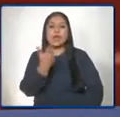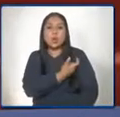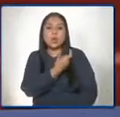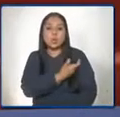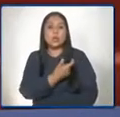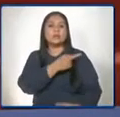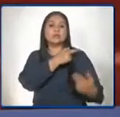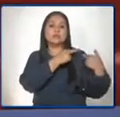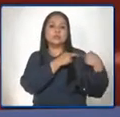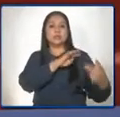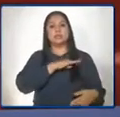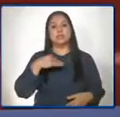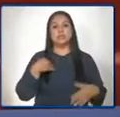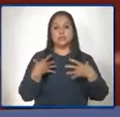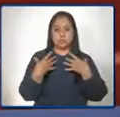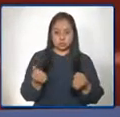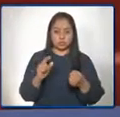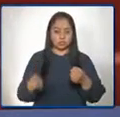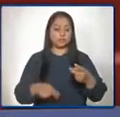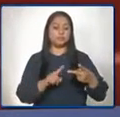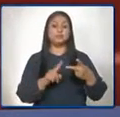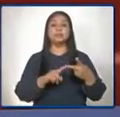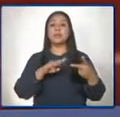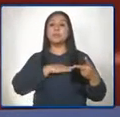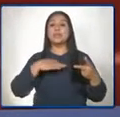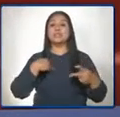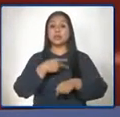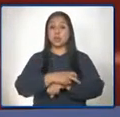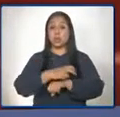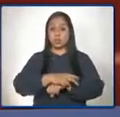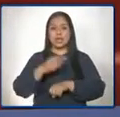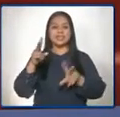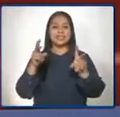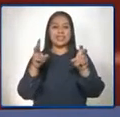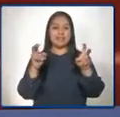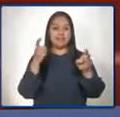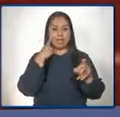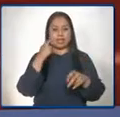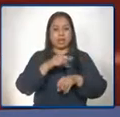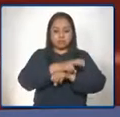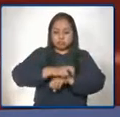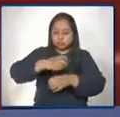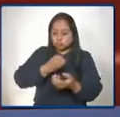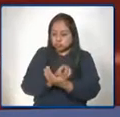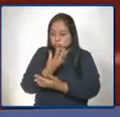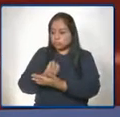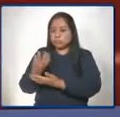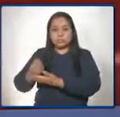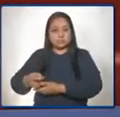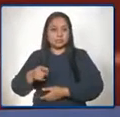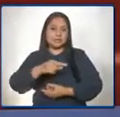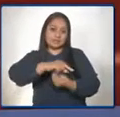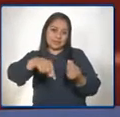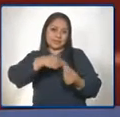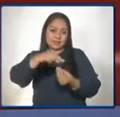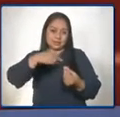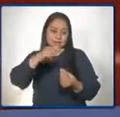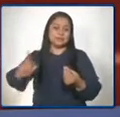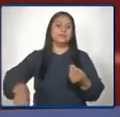salud, el ministerio de agricultura atiende todo el tema de los huertos familiares,